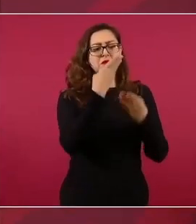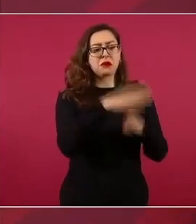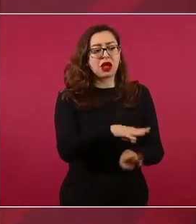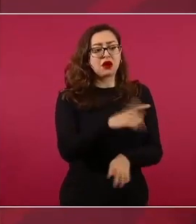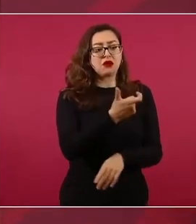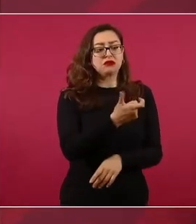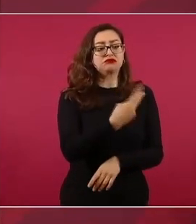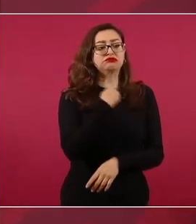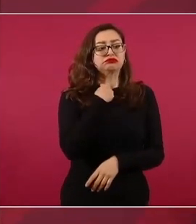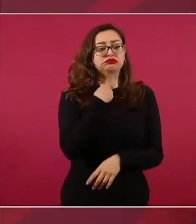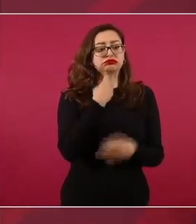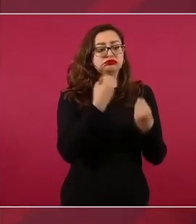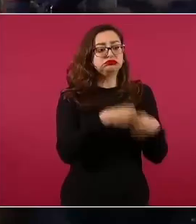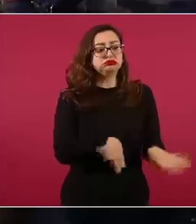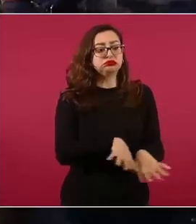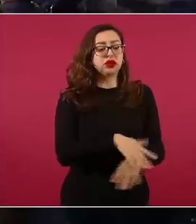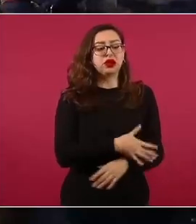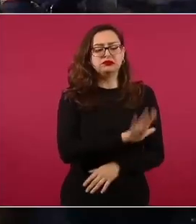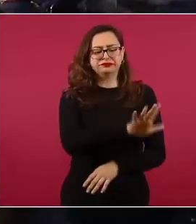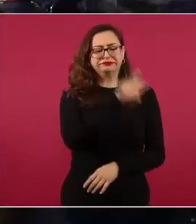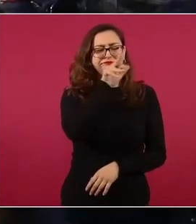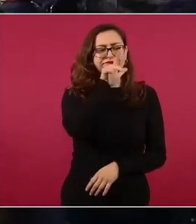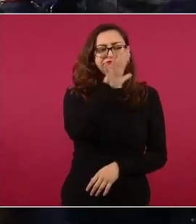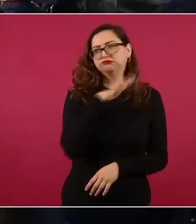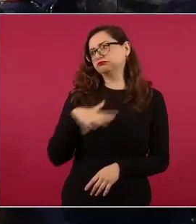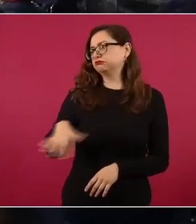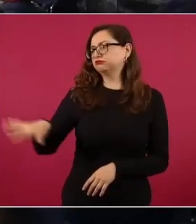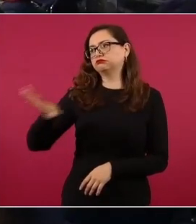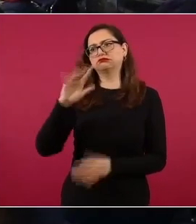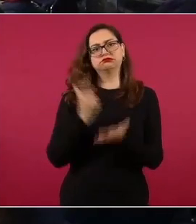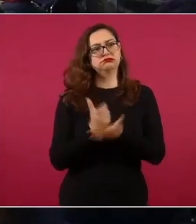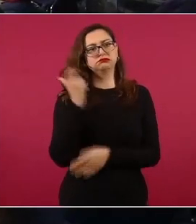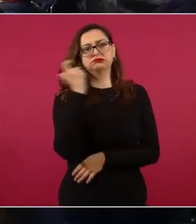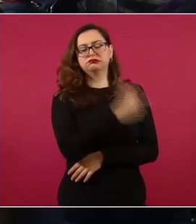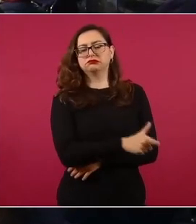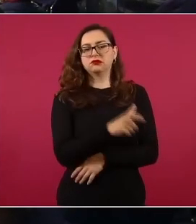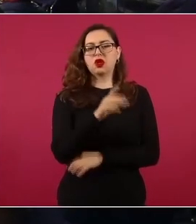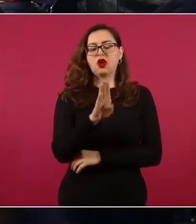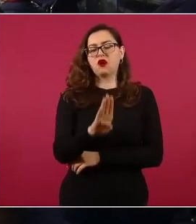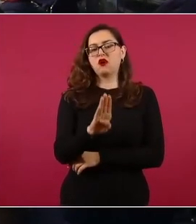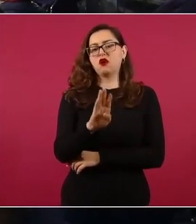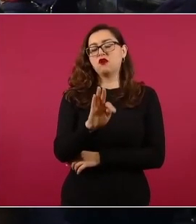deuda pública con el Fobapro, entre otras cosas.